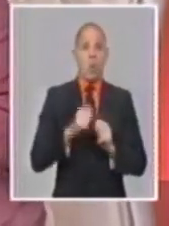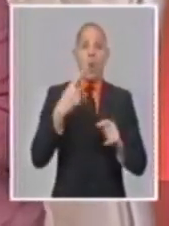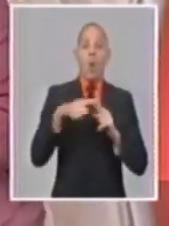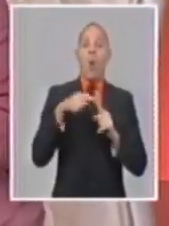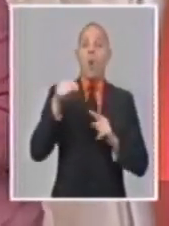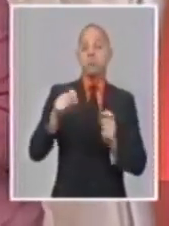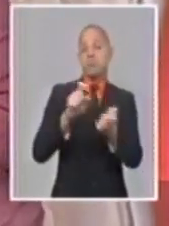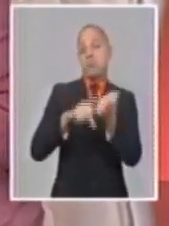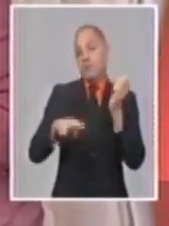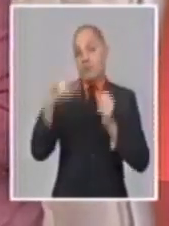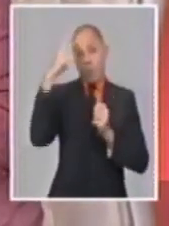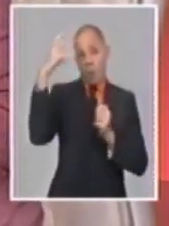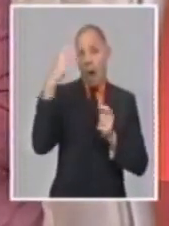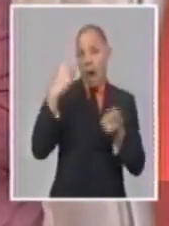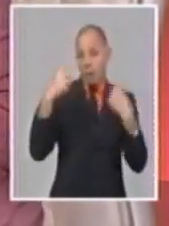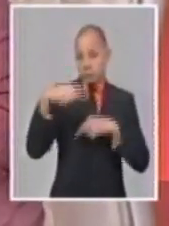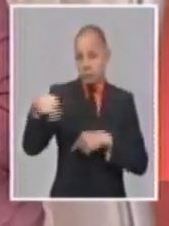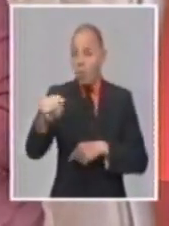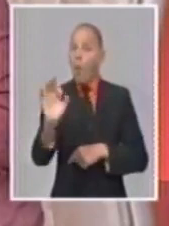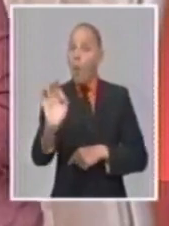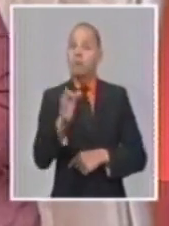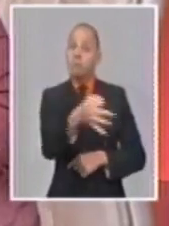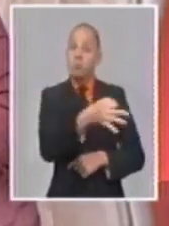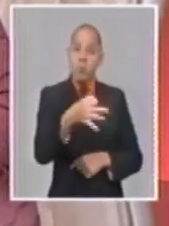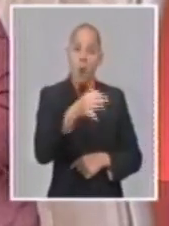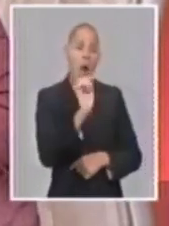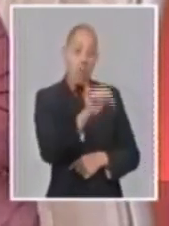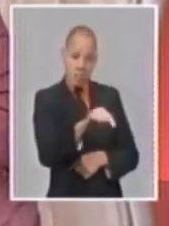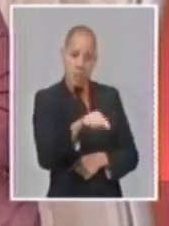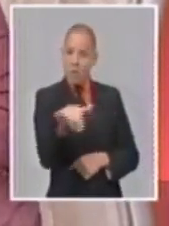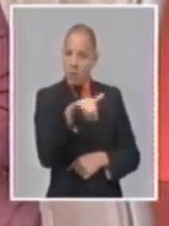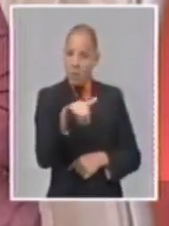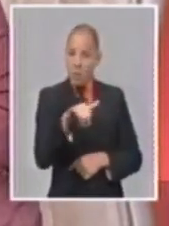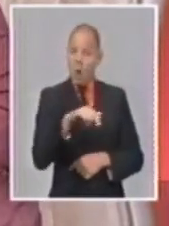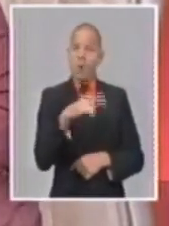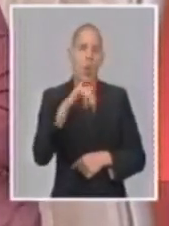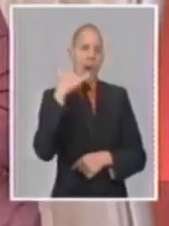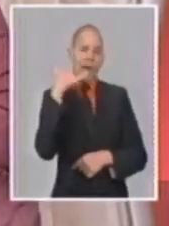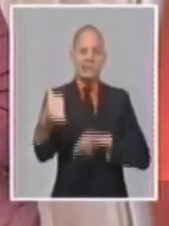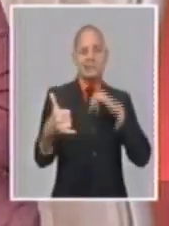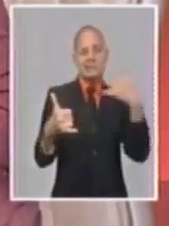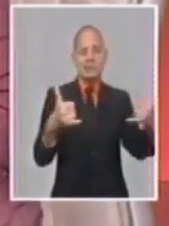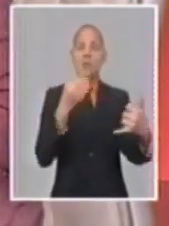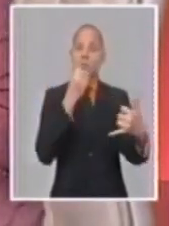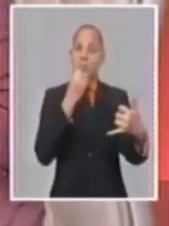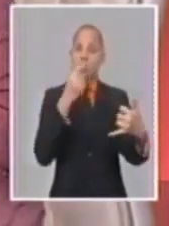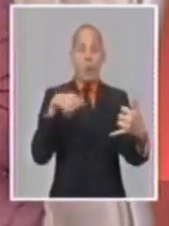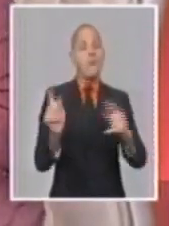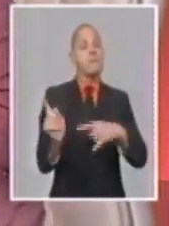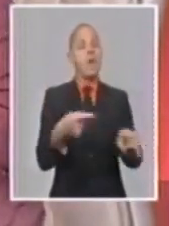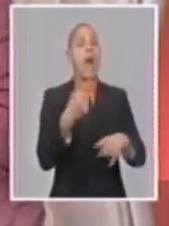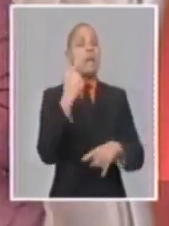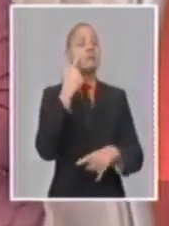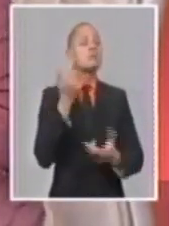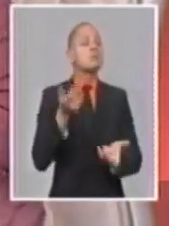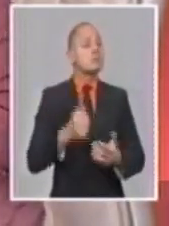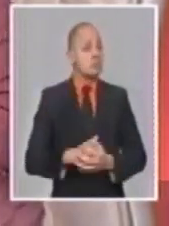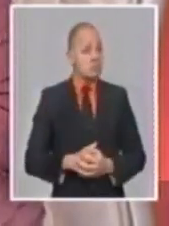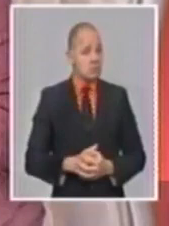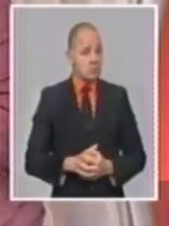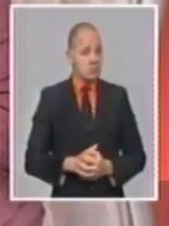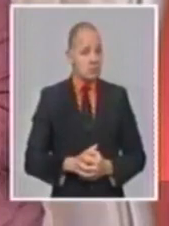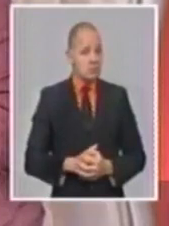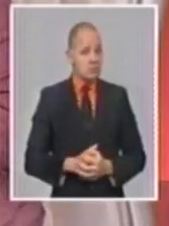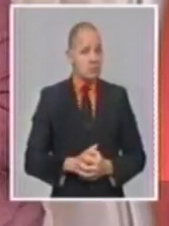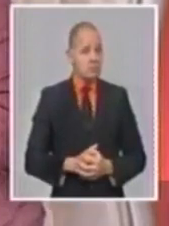los gobiernos provinciales y municipales y muchas las hacemos también desde el propio Ministerio